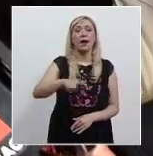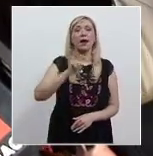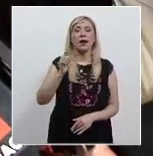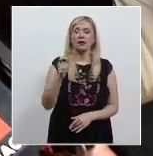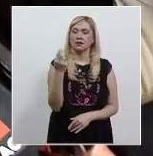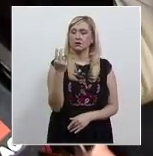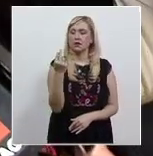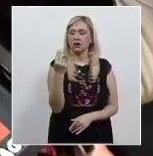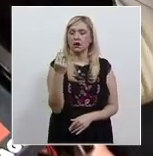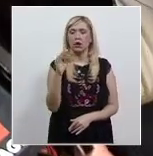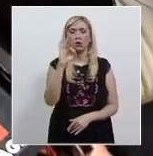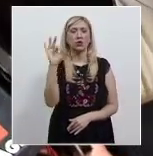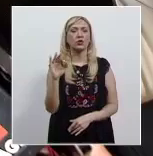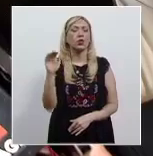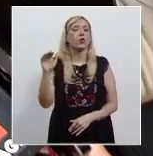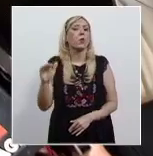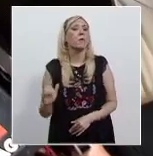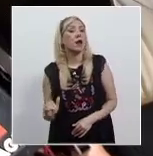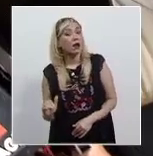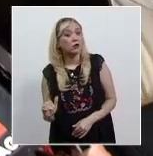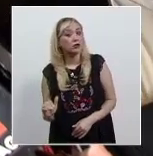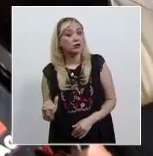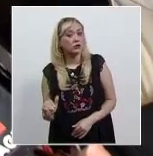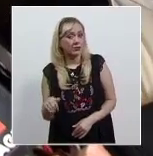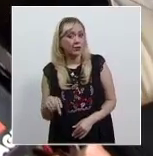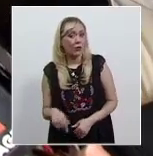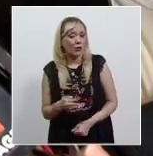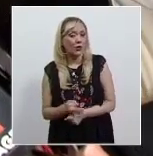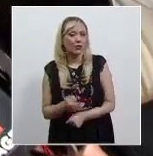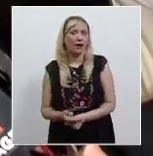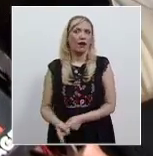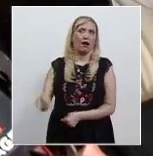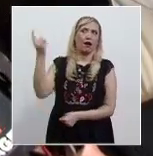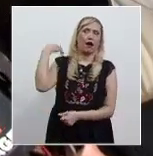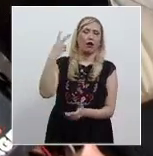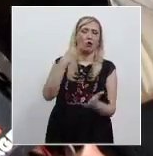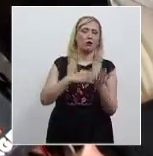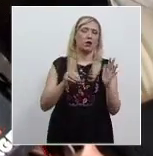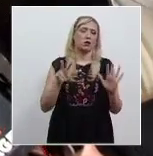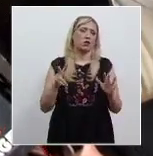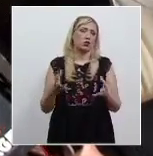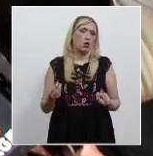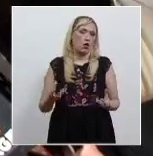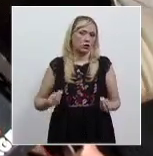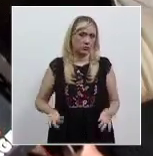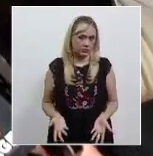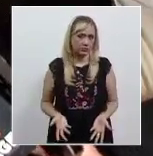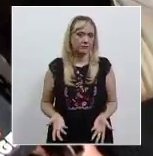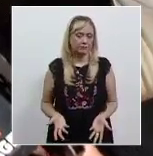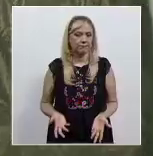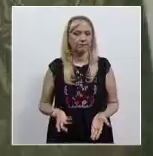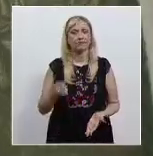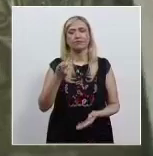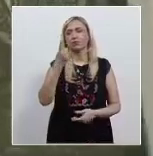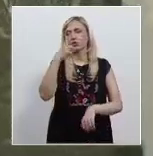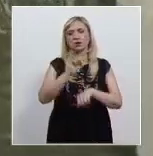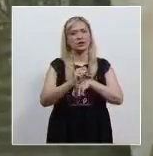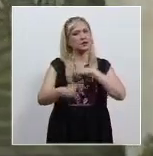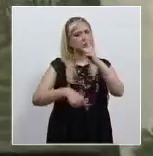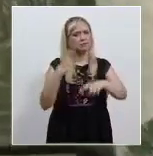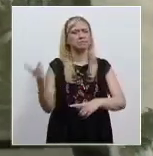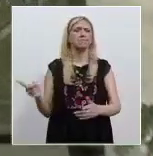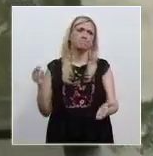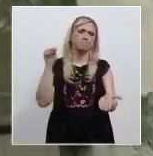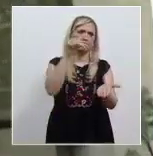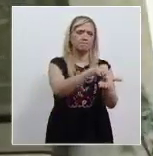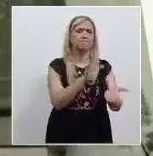25 por ciento menor al de 2018. Informó que la próxima semana acudirá a la Cámara de